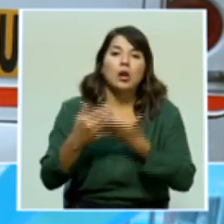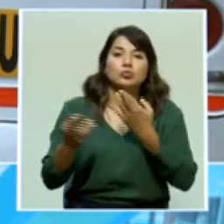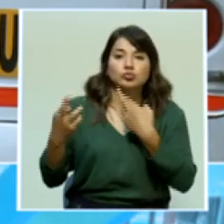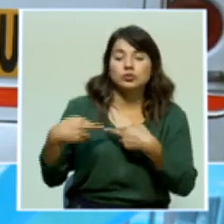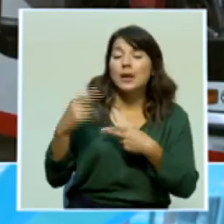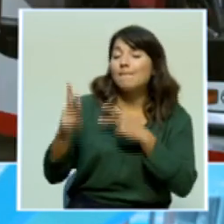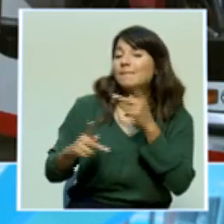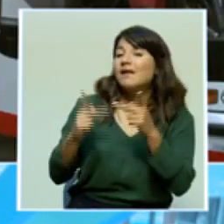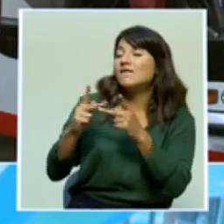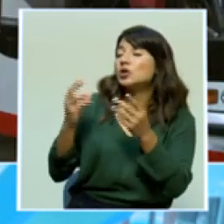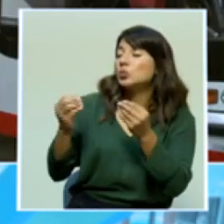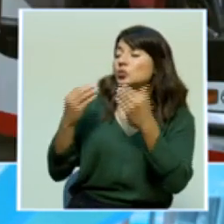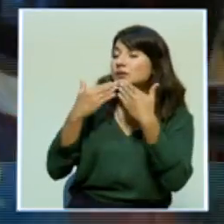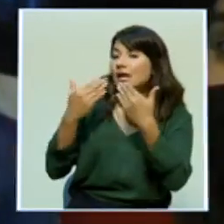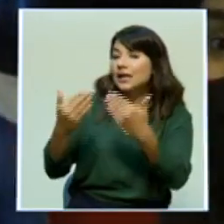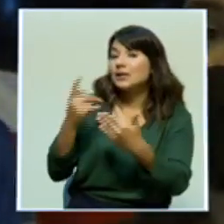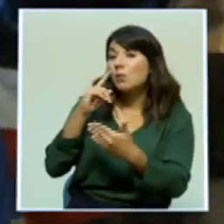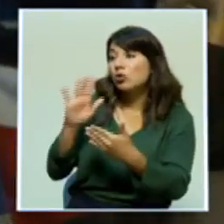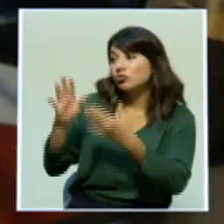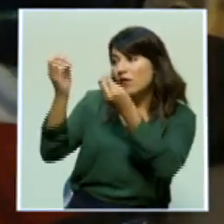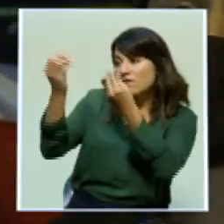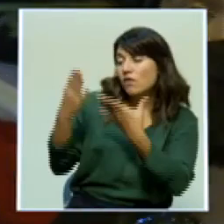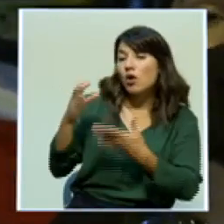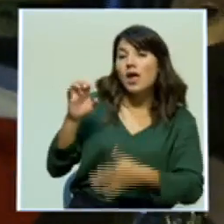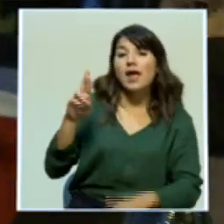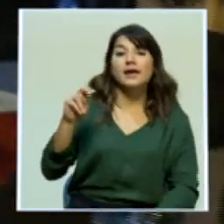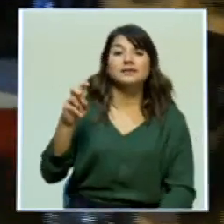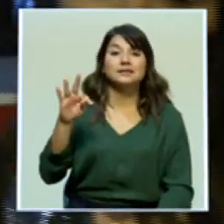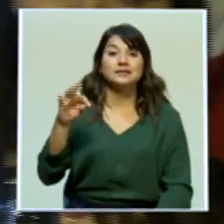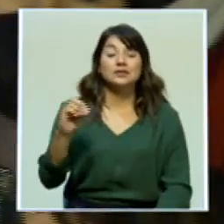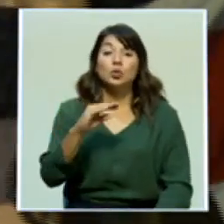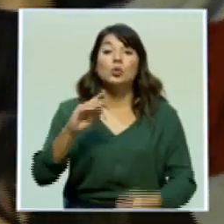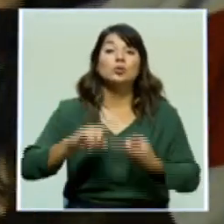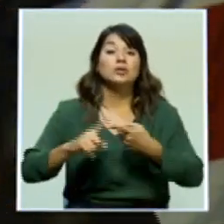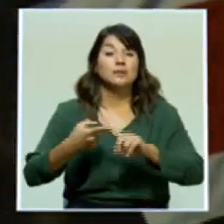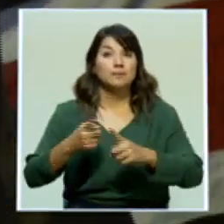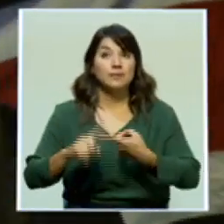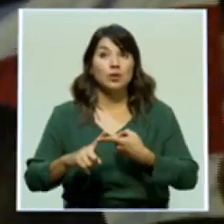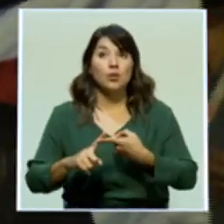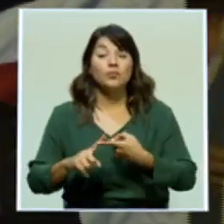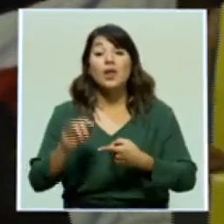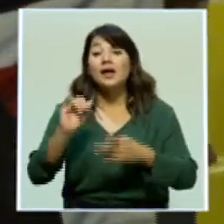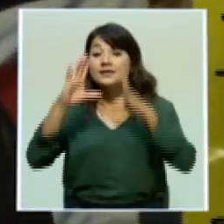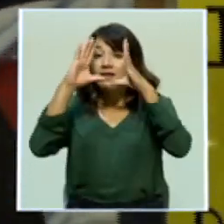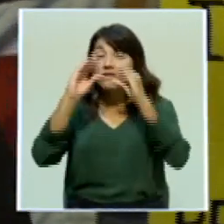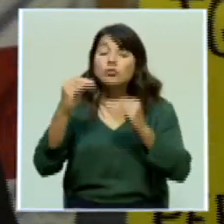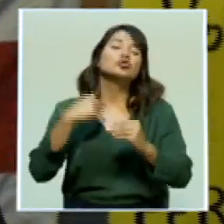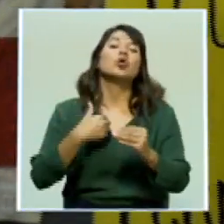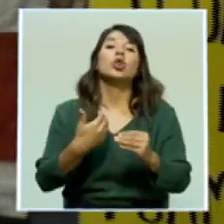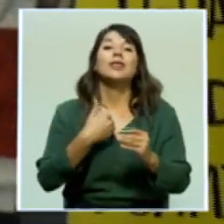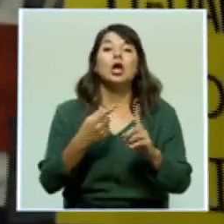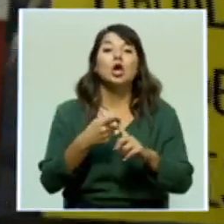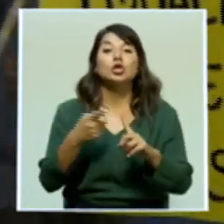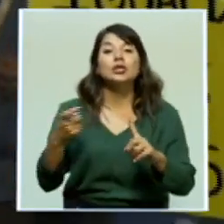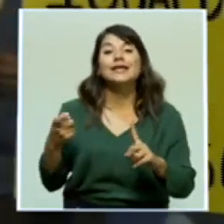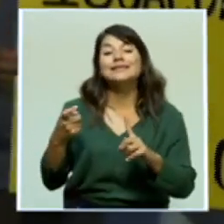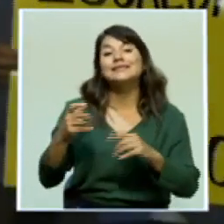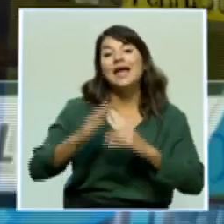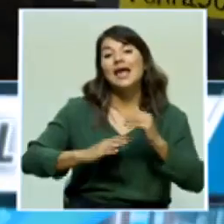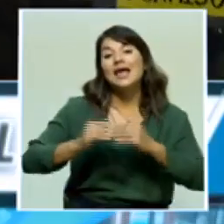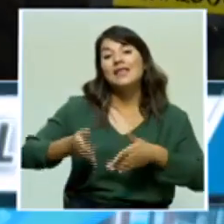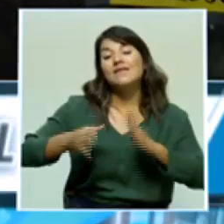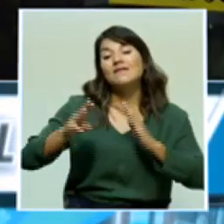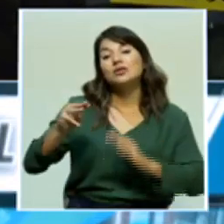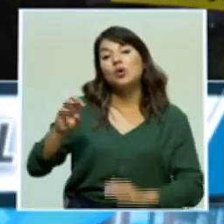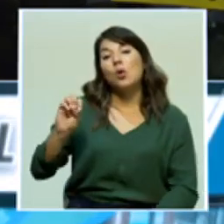Perfecto, muchísimas gracias por la información, don Ernesto y amigos televidentes. la información que tenemos desde acá, desde las afueras del edificio